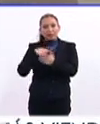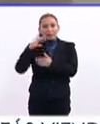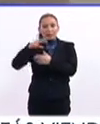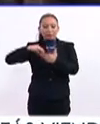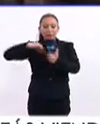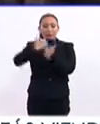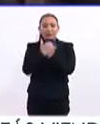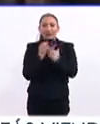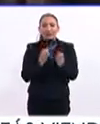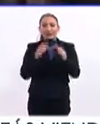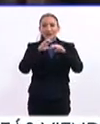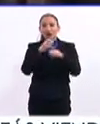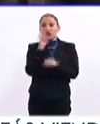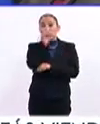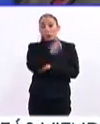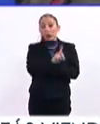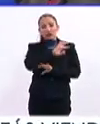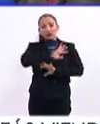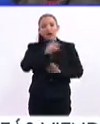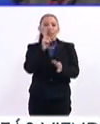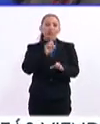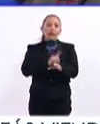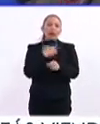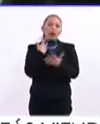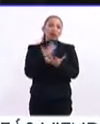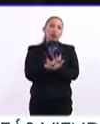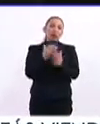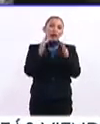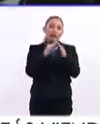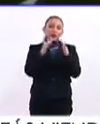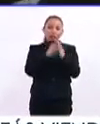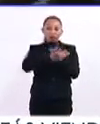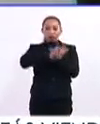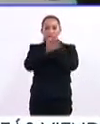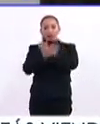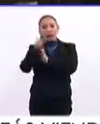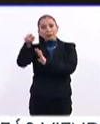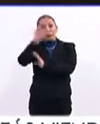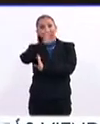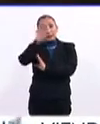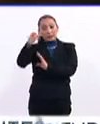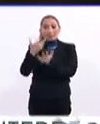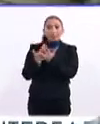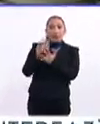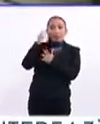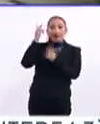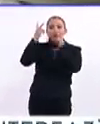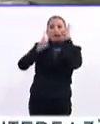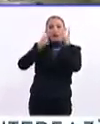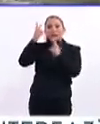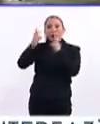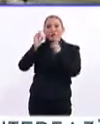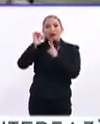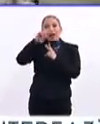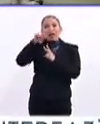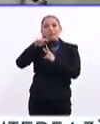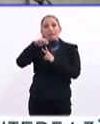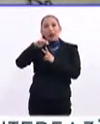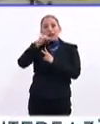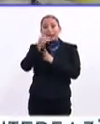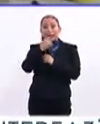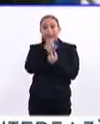cerámica. Los domingos dejarán de ser un día para estar en casa y se volverán una fecha esperada para visitar el Franz Mayer,